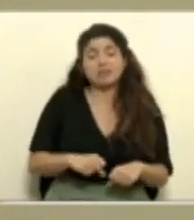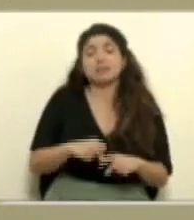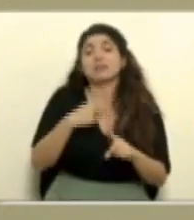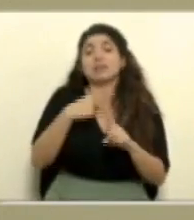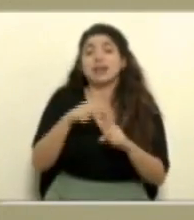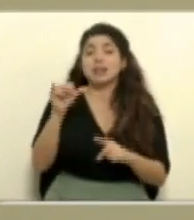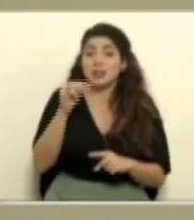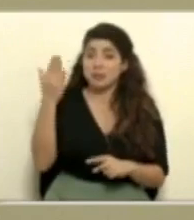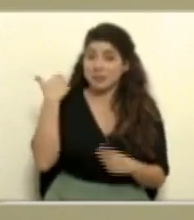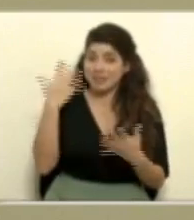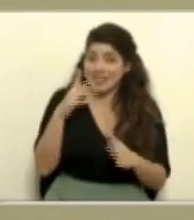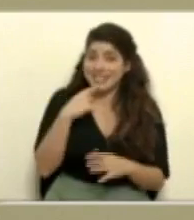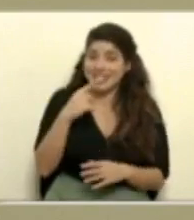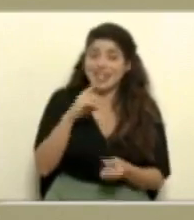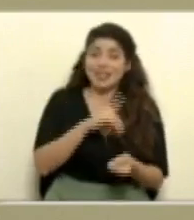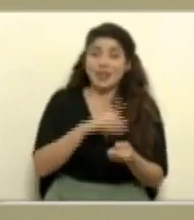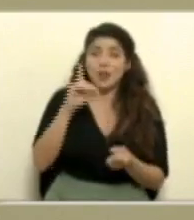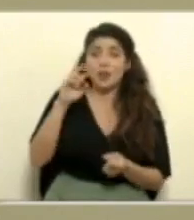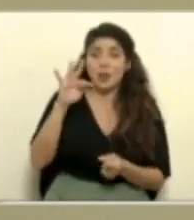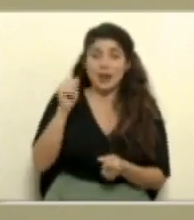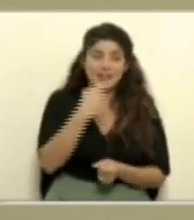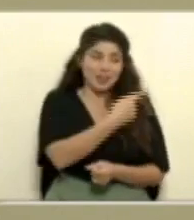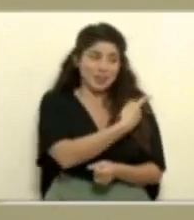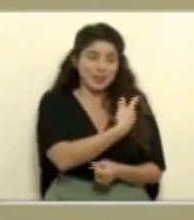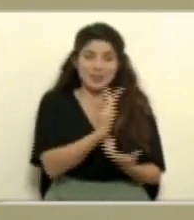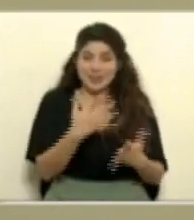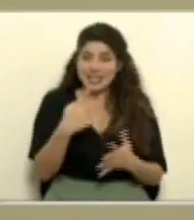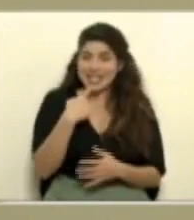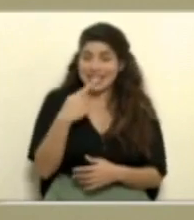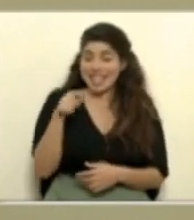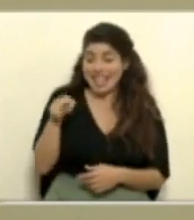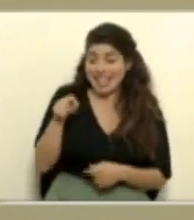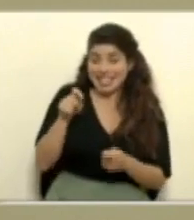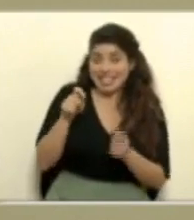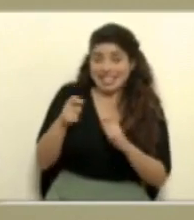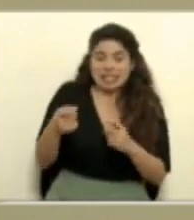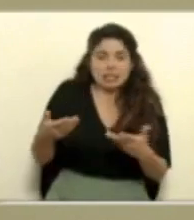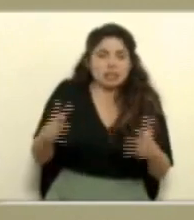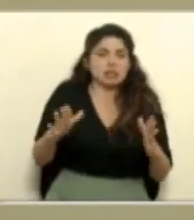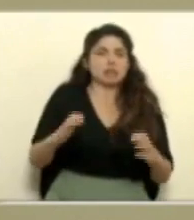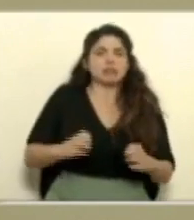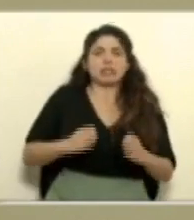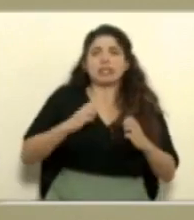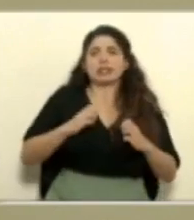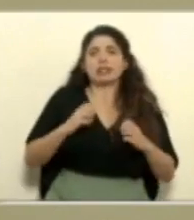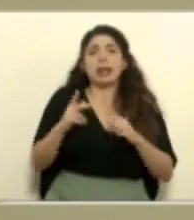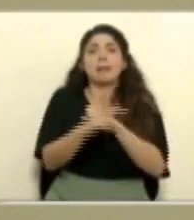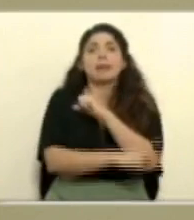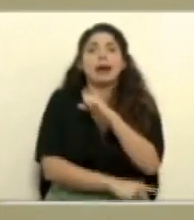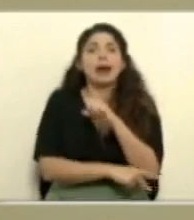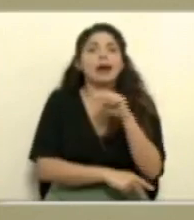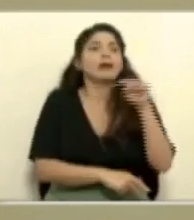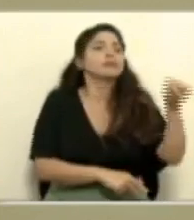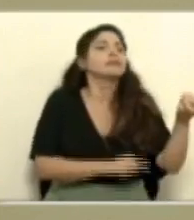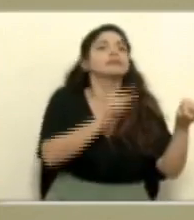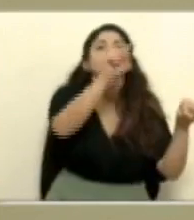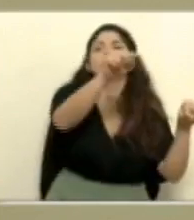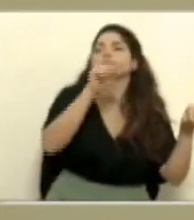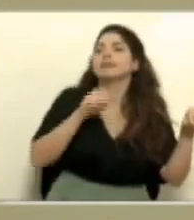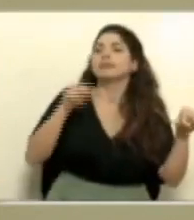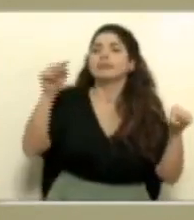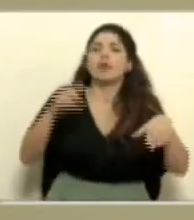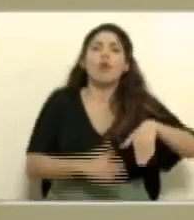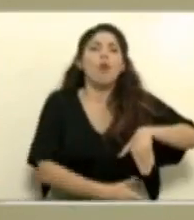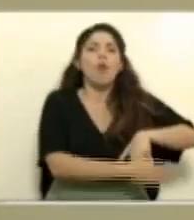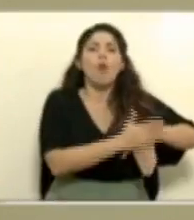también lo indicamos hoy el doctor Duarte y mi persona esta variante está presente en muchas partes del país básicamente en todo